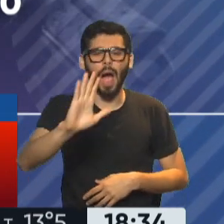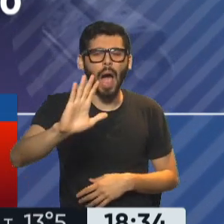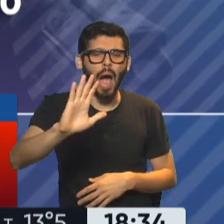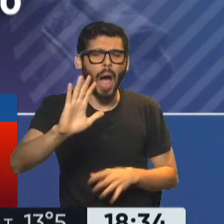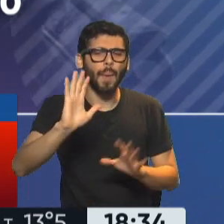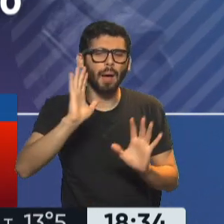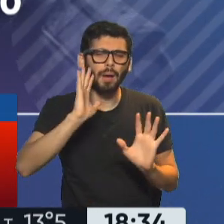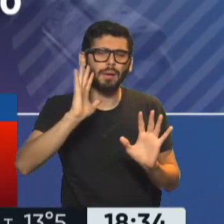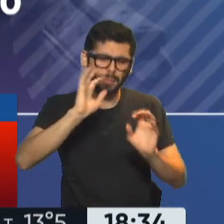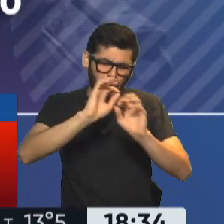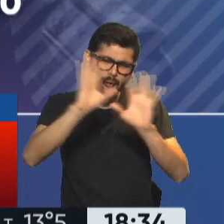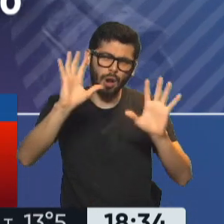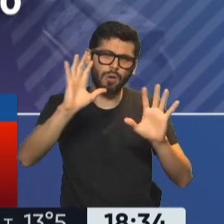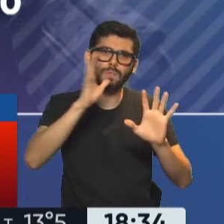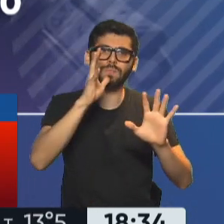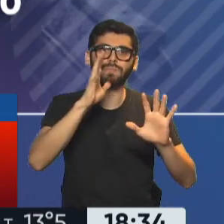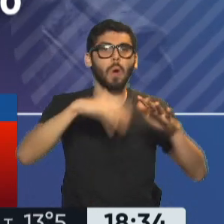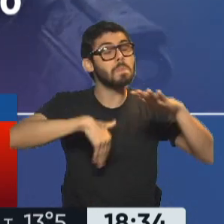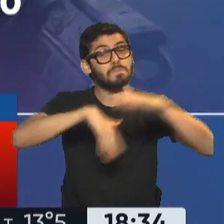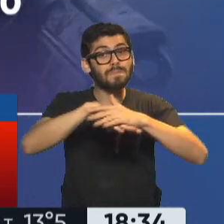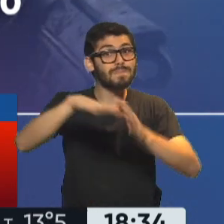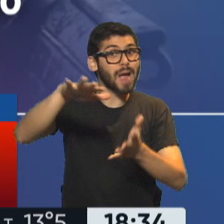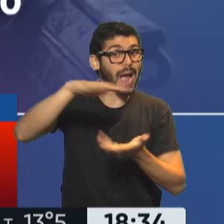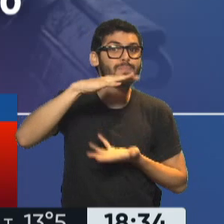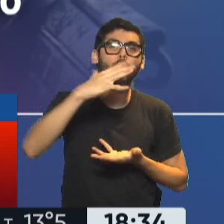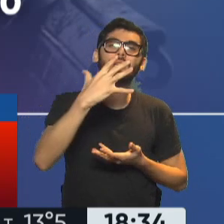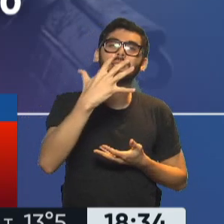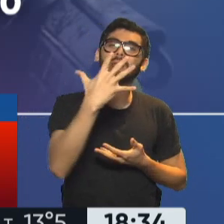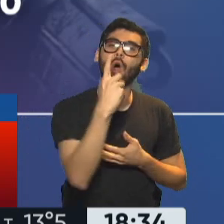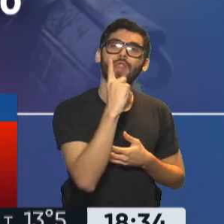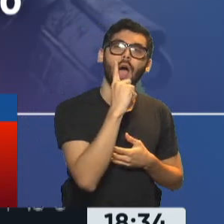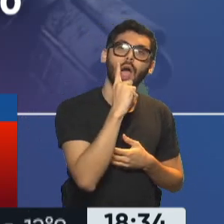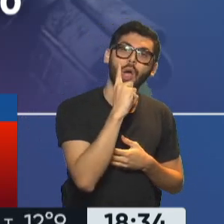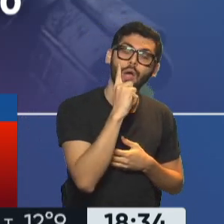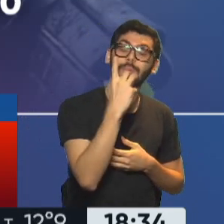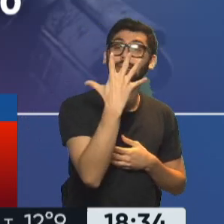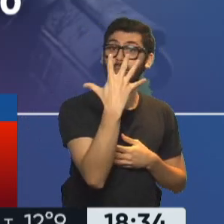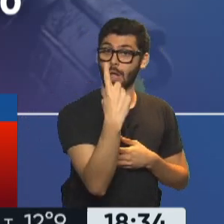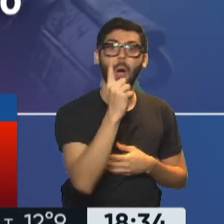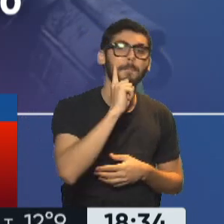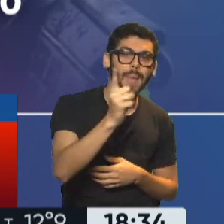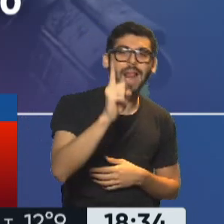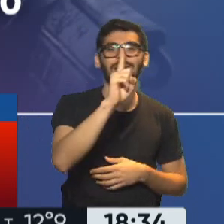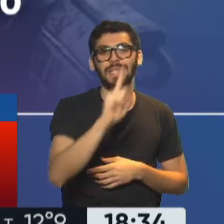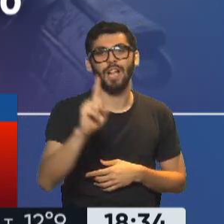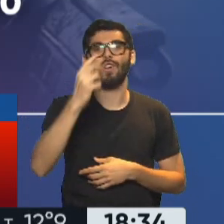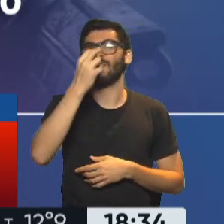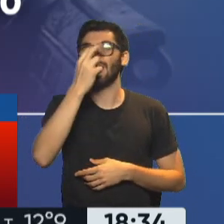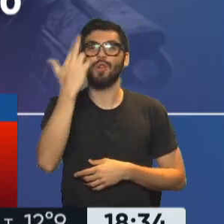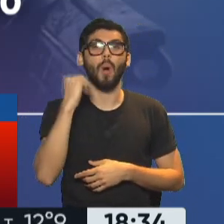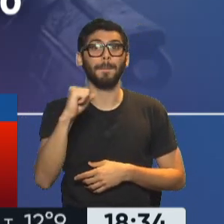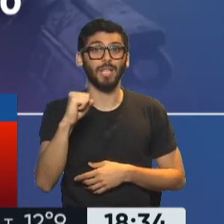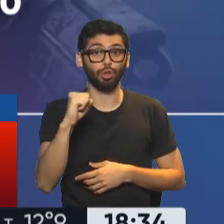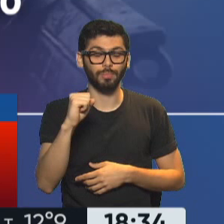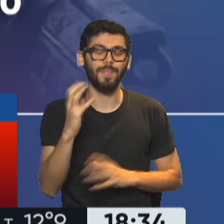habrá bono hasta ese tope, hasta los 51 mil 129 pesos. Exactamente, pero importante esto, Feli,